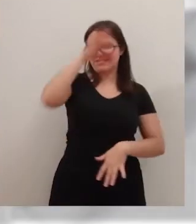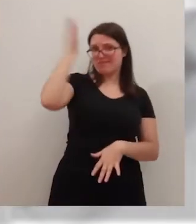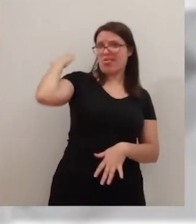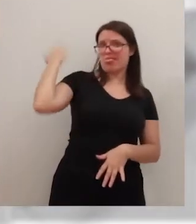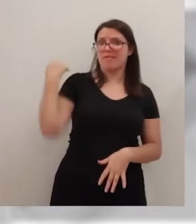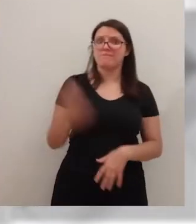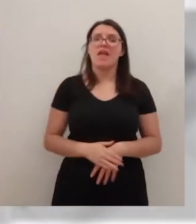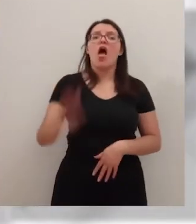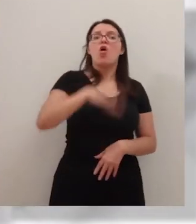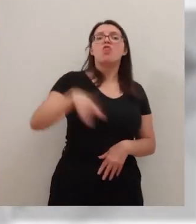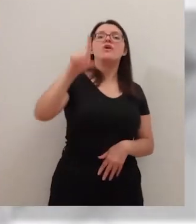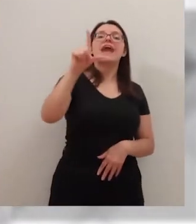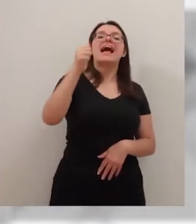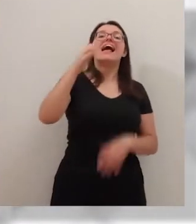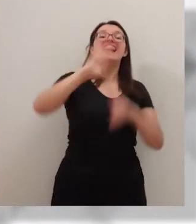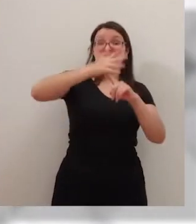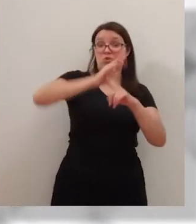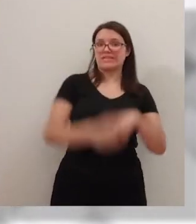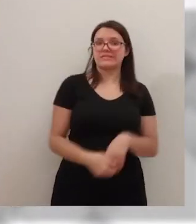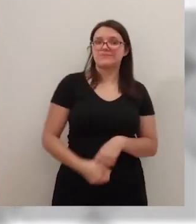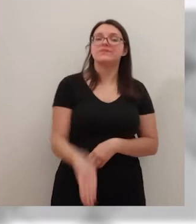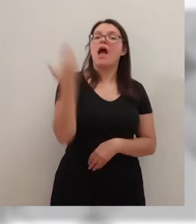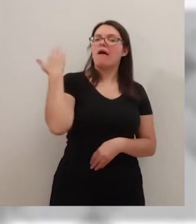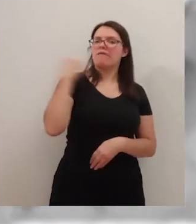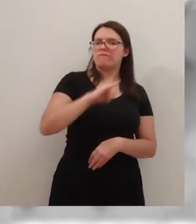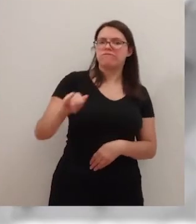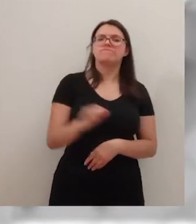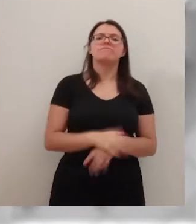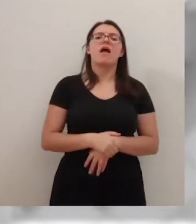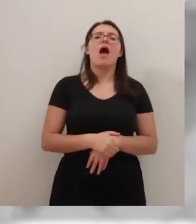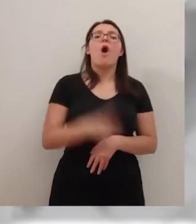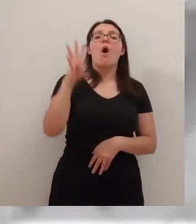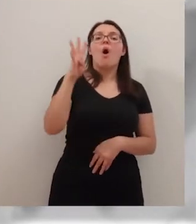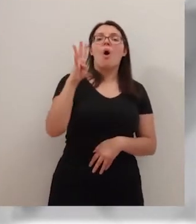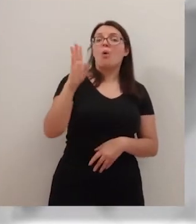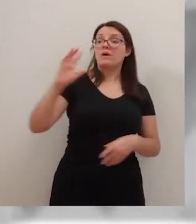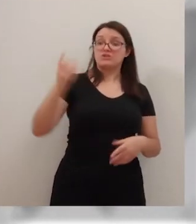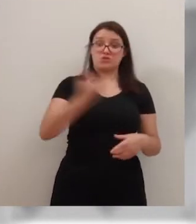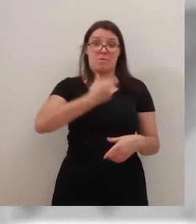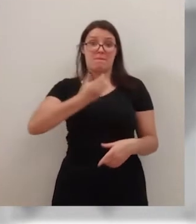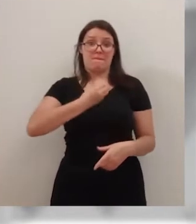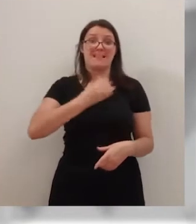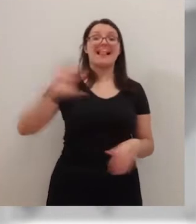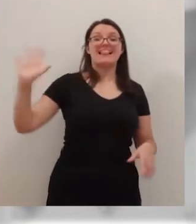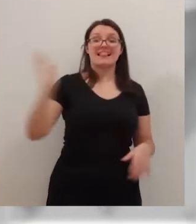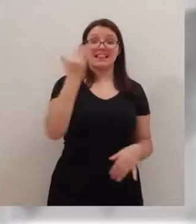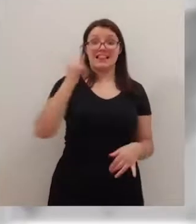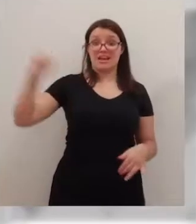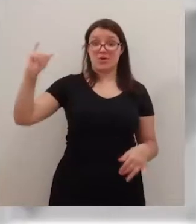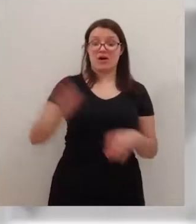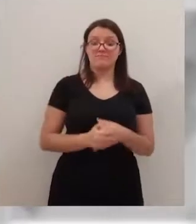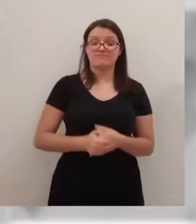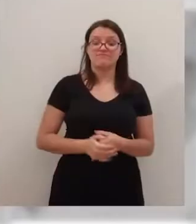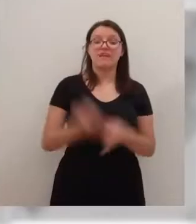acogido las instalaciones de las Norias. Una última jornada que nos dejó cuatro metales para la Rioja. En total han sido diez